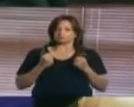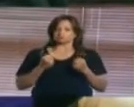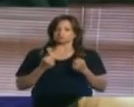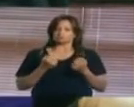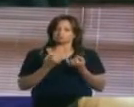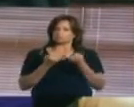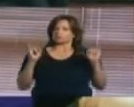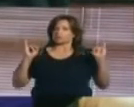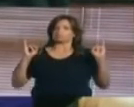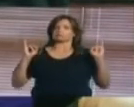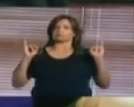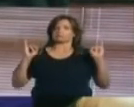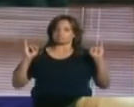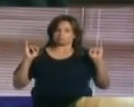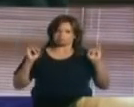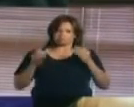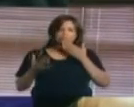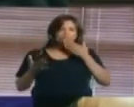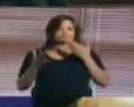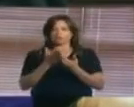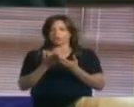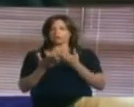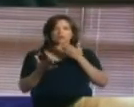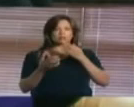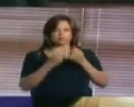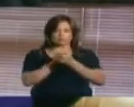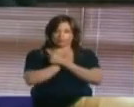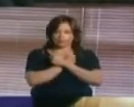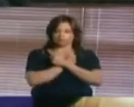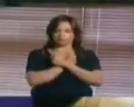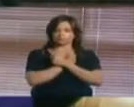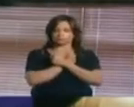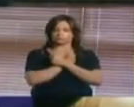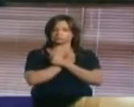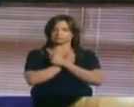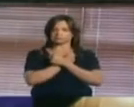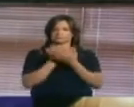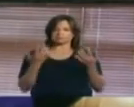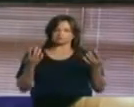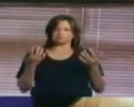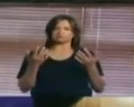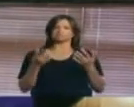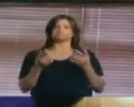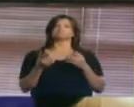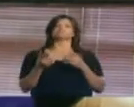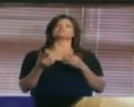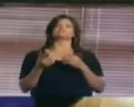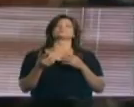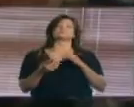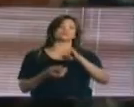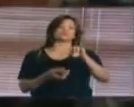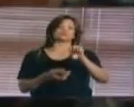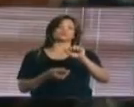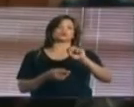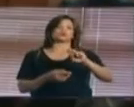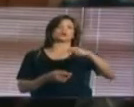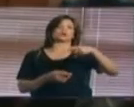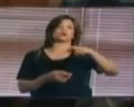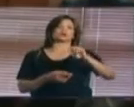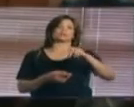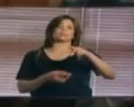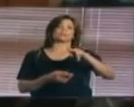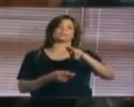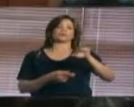independencia, aprobidad, calidad, eficiencia y amor. Jean de la Bruyere afirmó